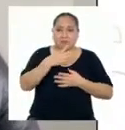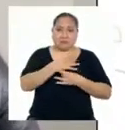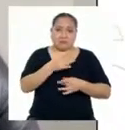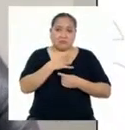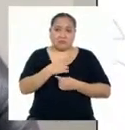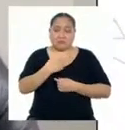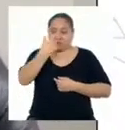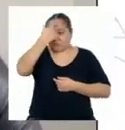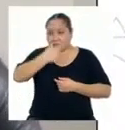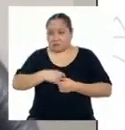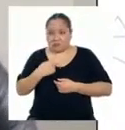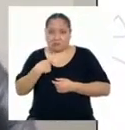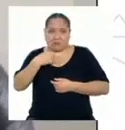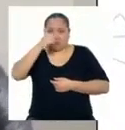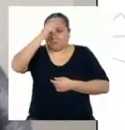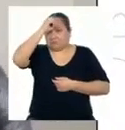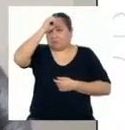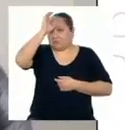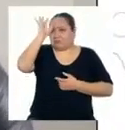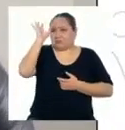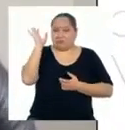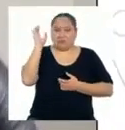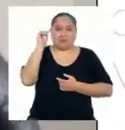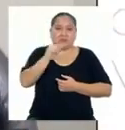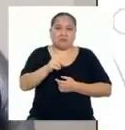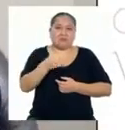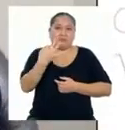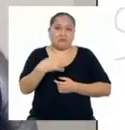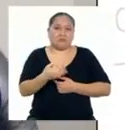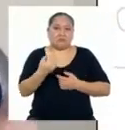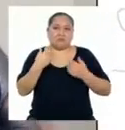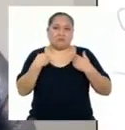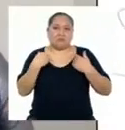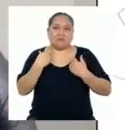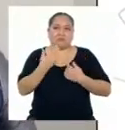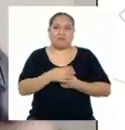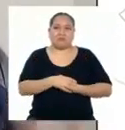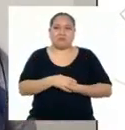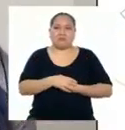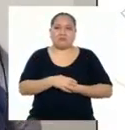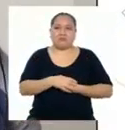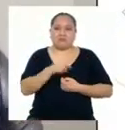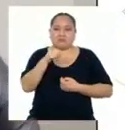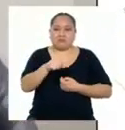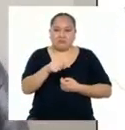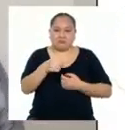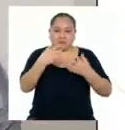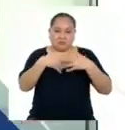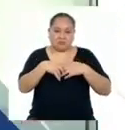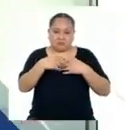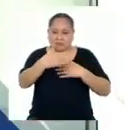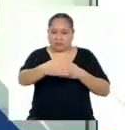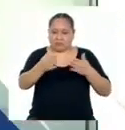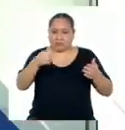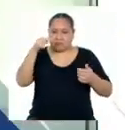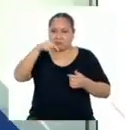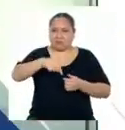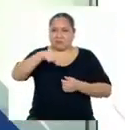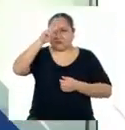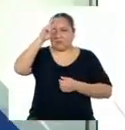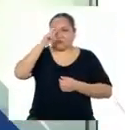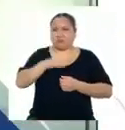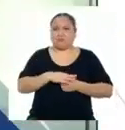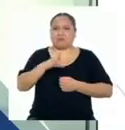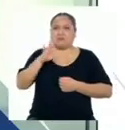ya que personalmente yo no tenía conocimientos De que teníamos una de estos ejemplares en el Perú Francesca,